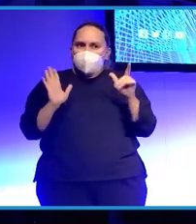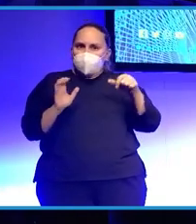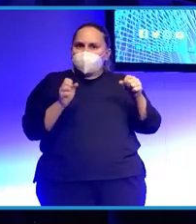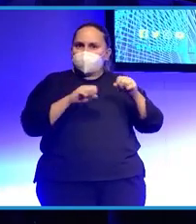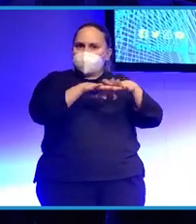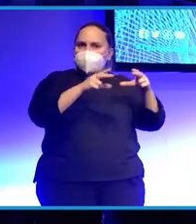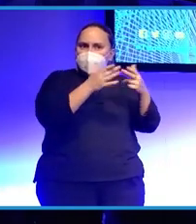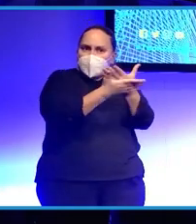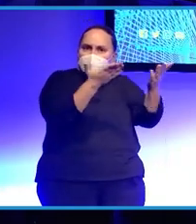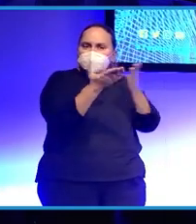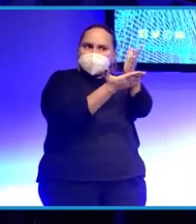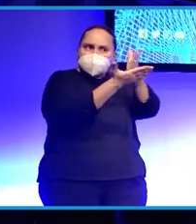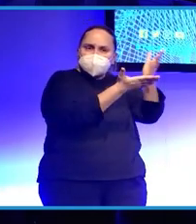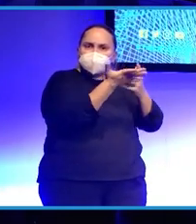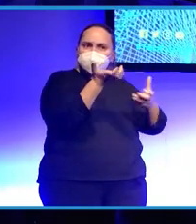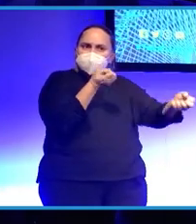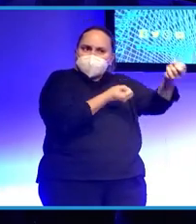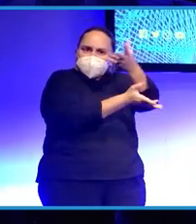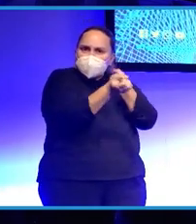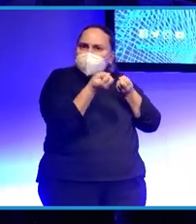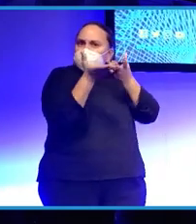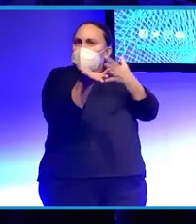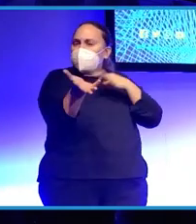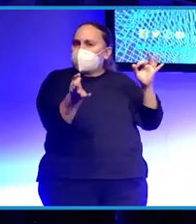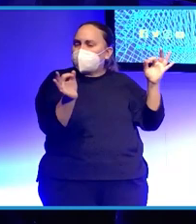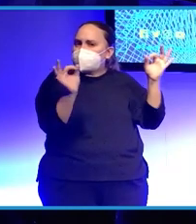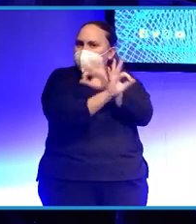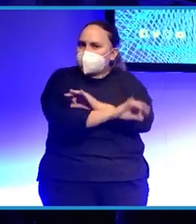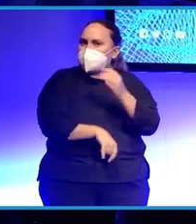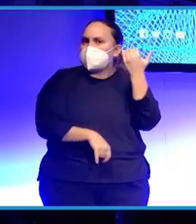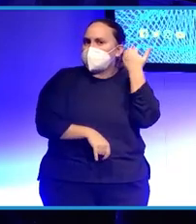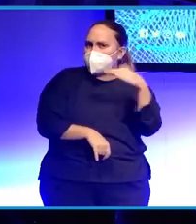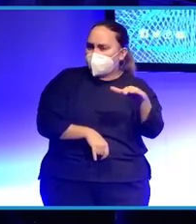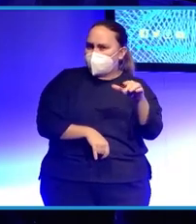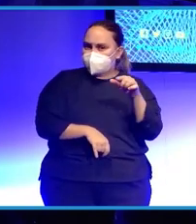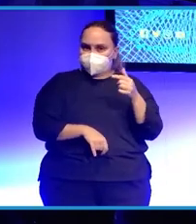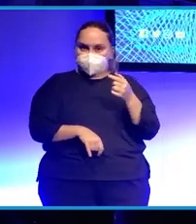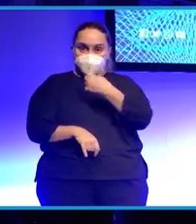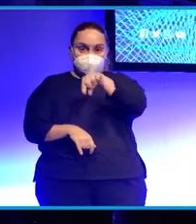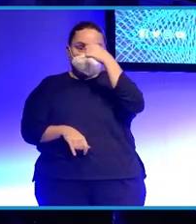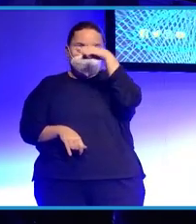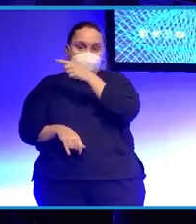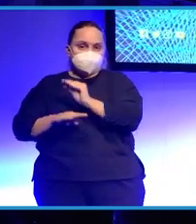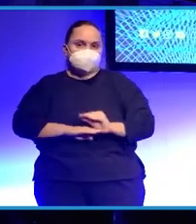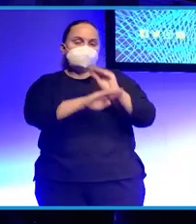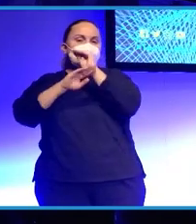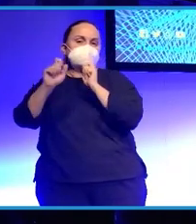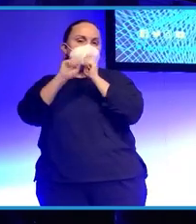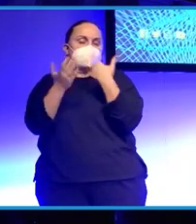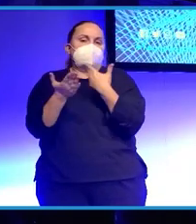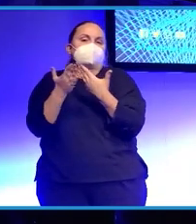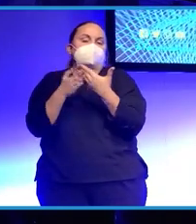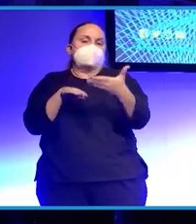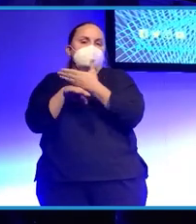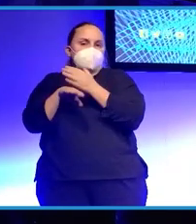de que la información que nos llegue no sea realmente la correcta, que se supone que ustedes son los encargados de verificarla, ¿no?